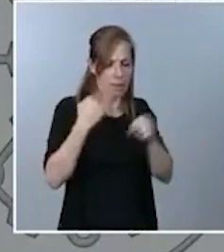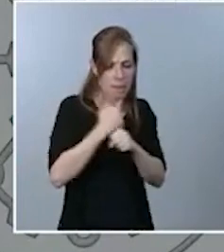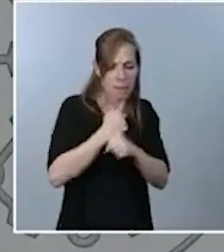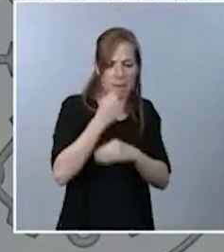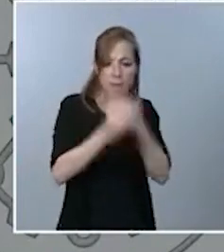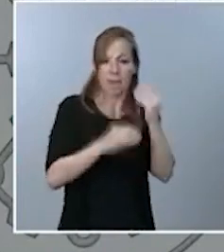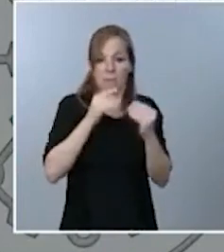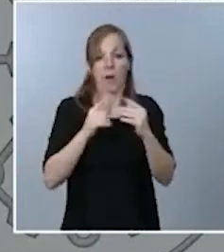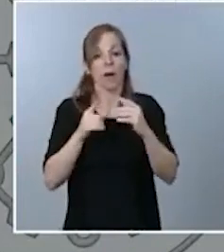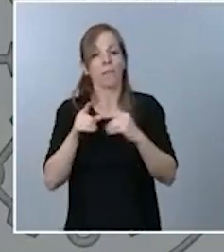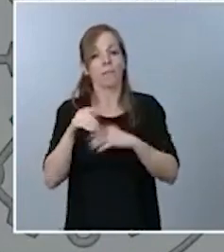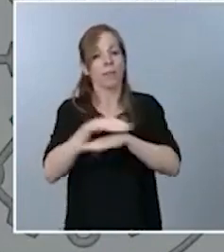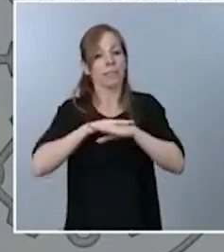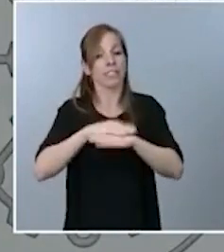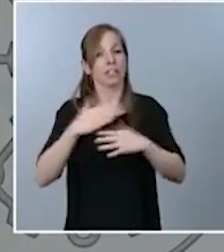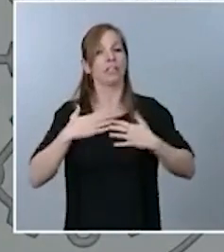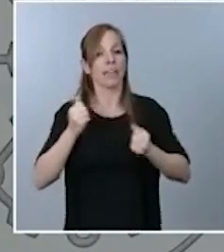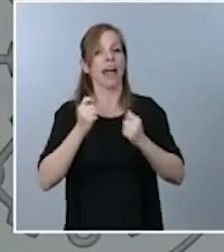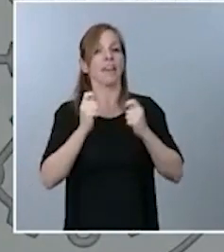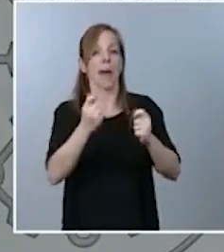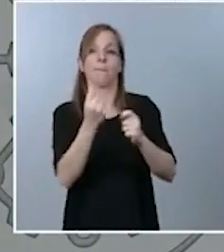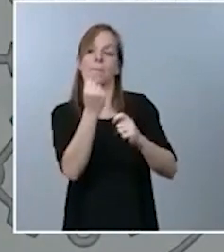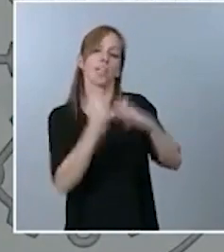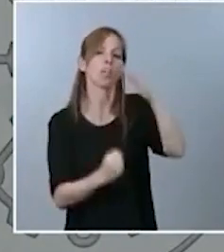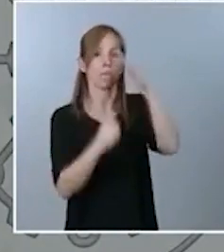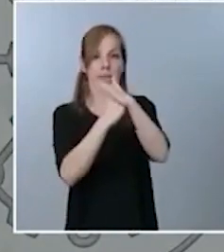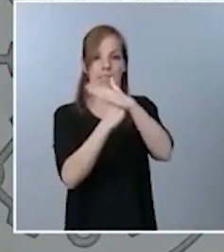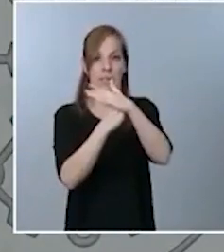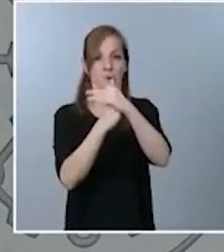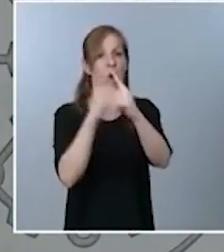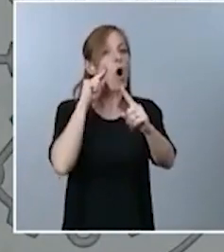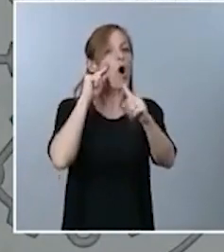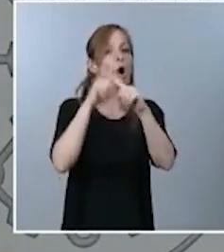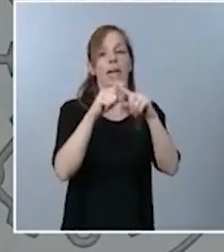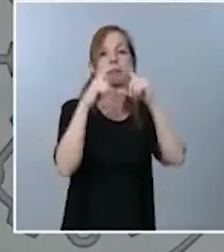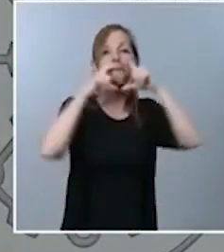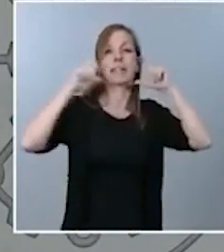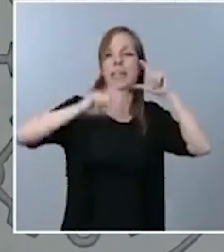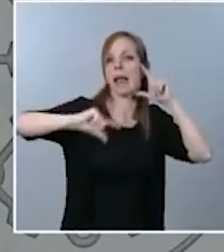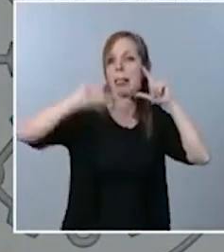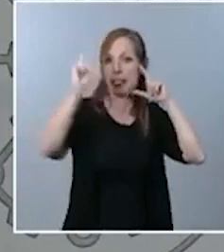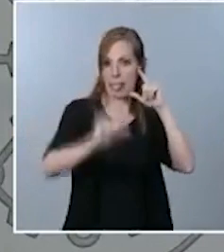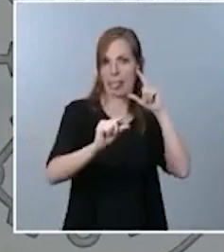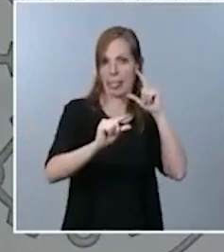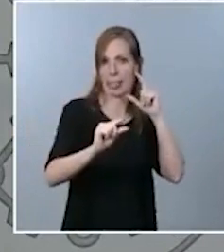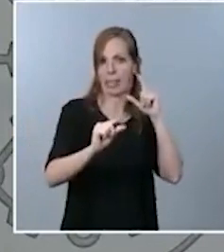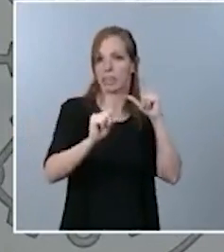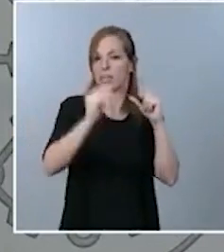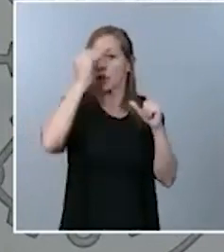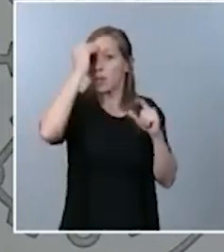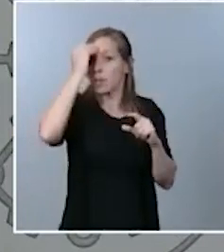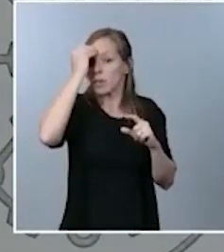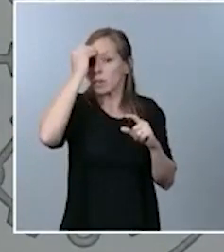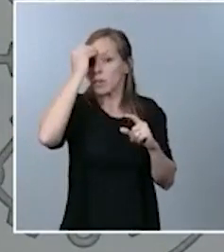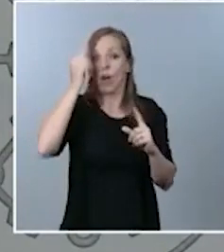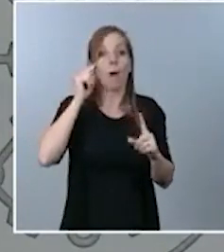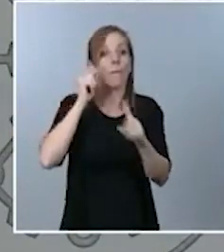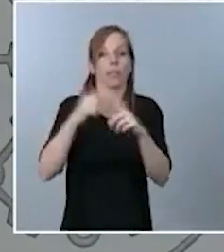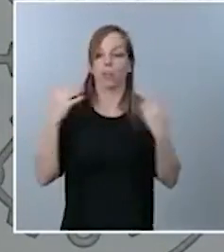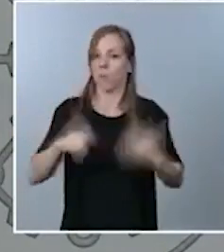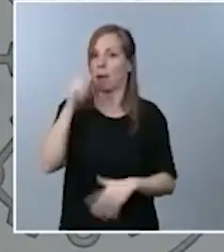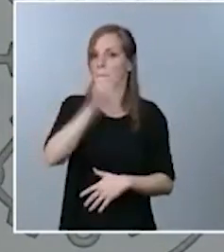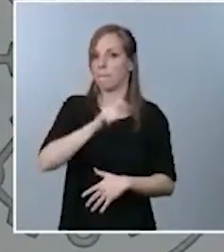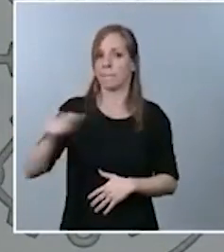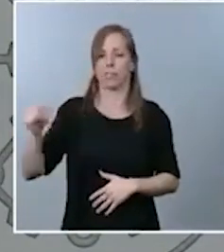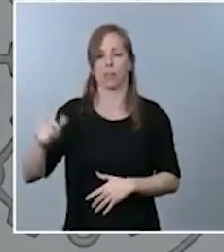de la mascarilla para abaratar el precio de la mascarilla. Yo creo que de lo que se trata en definitiva es que aquellos ciudadanos que tienen más vulnerabilidad